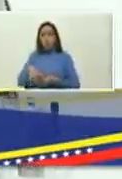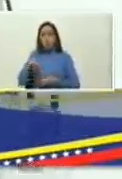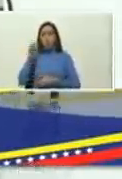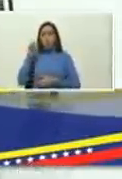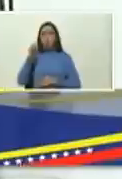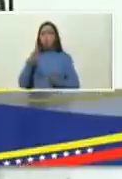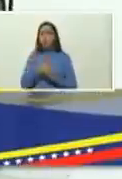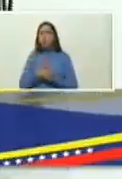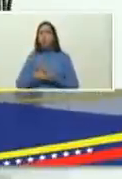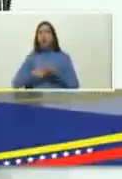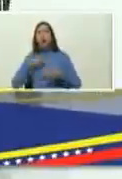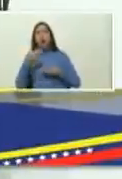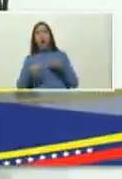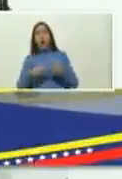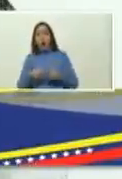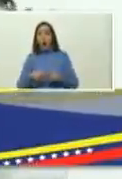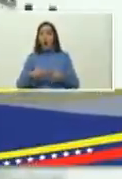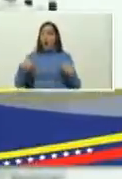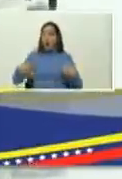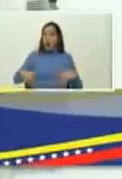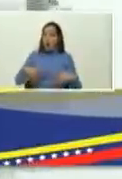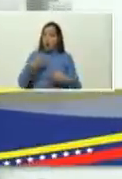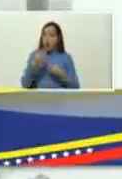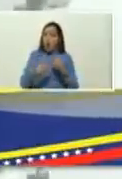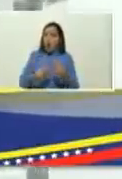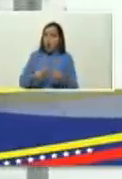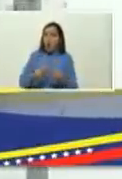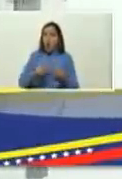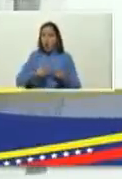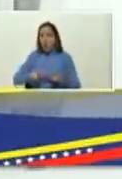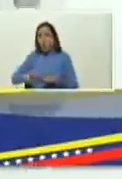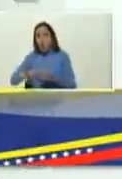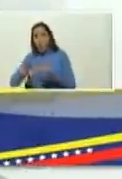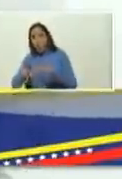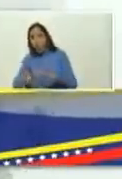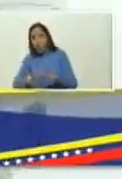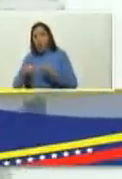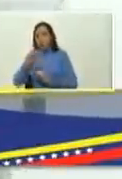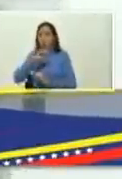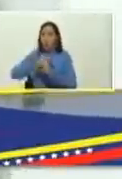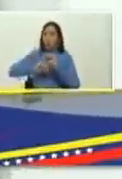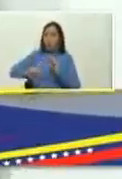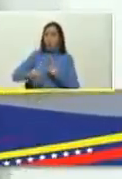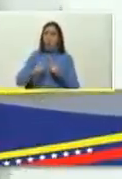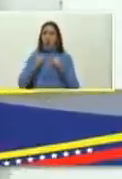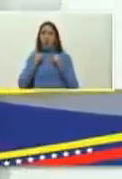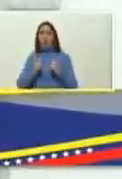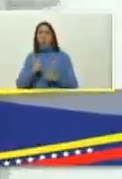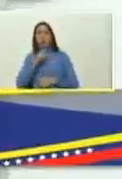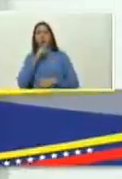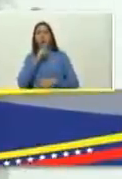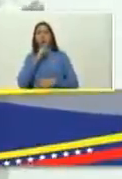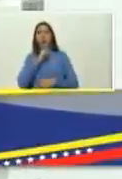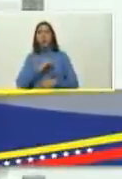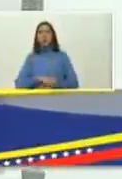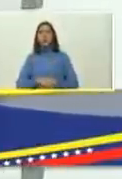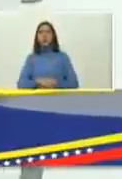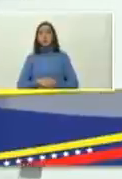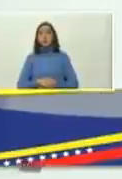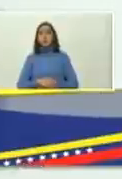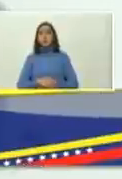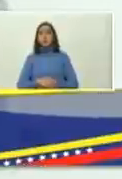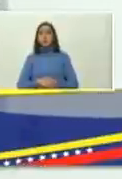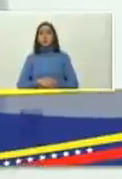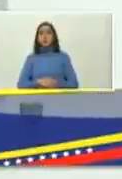evitar cualquier contingencia que pueda pasar en un área quirúrgica de alta complejidad cabe destacar